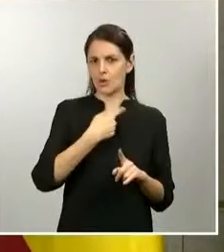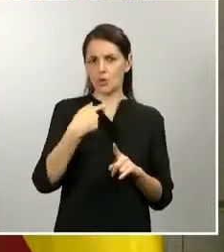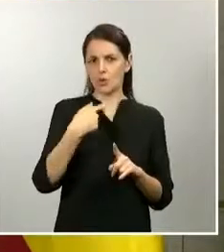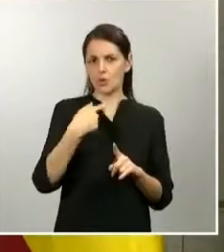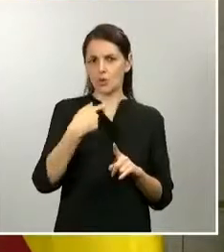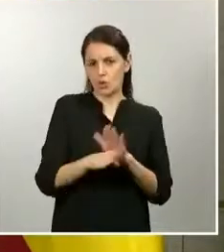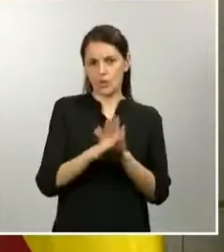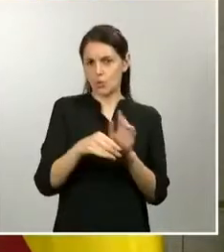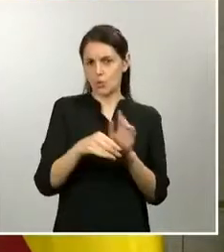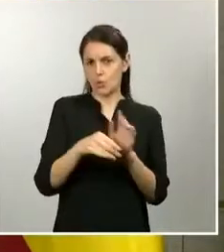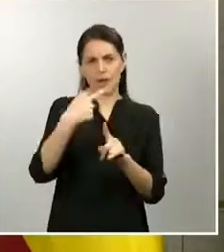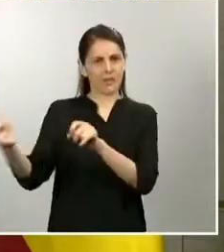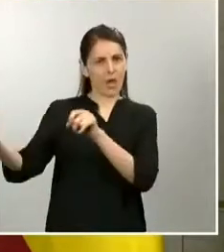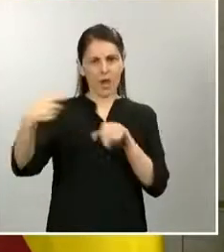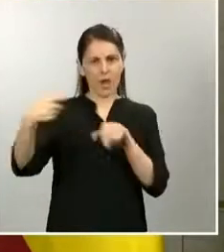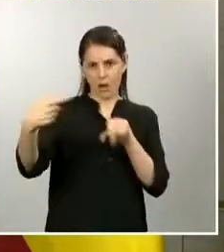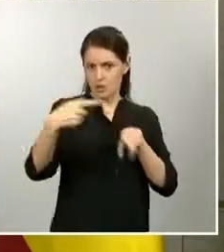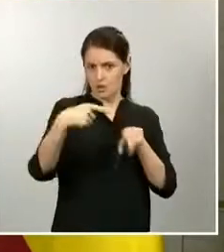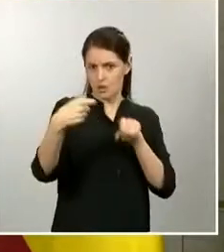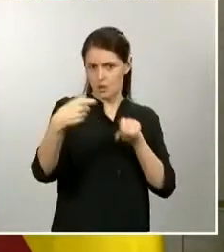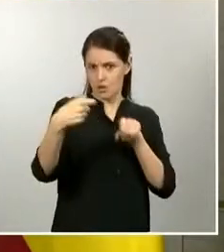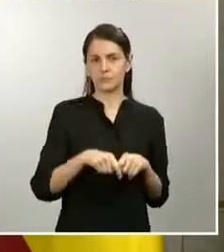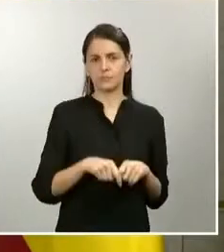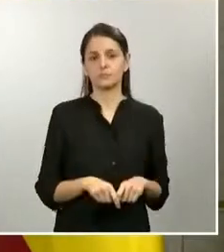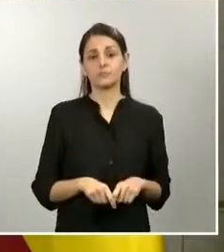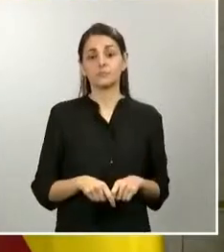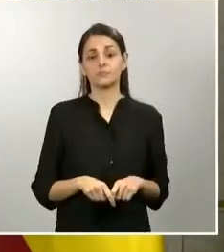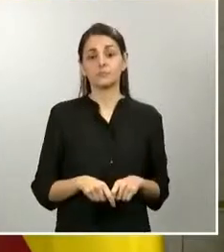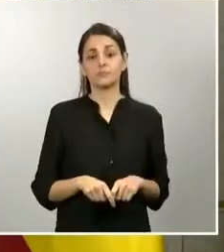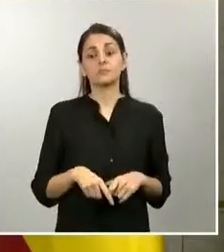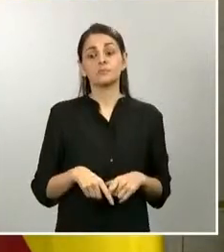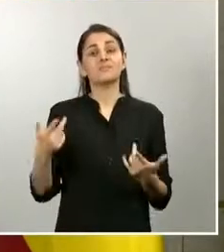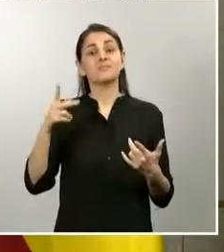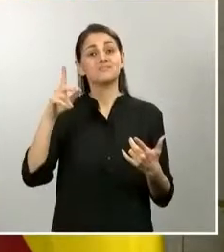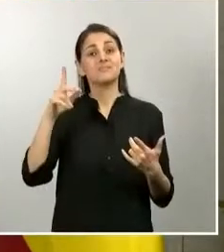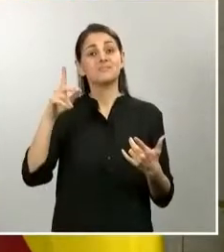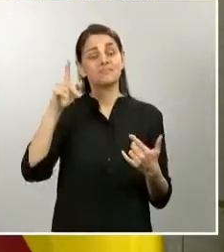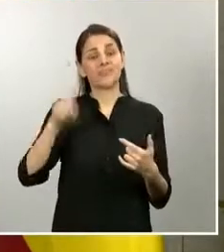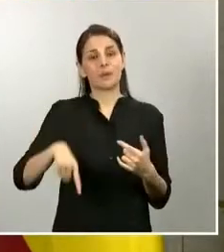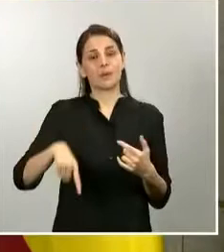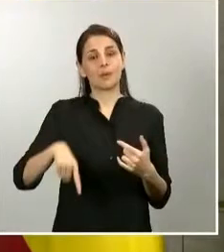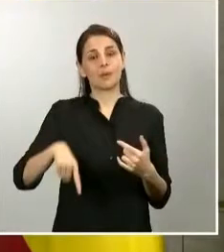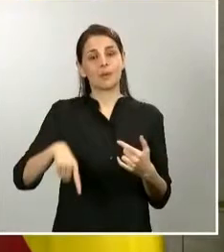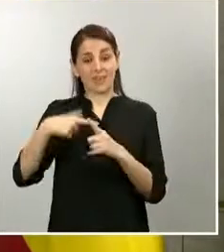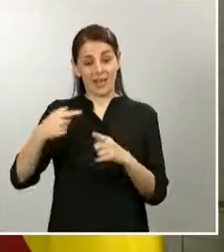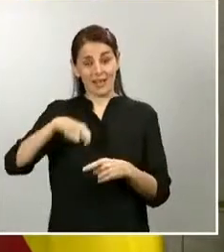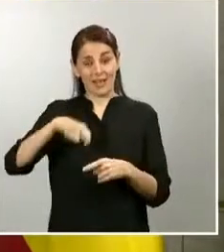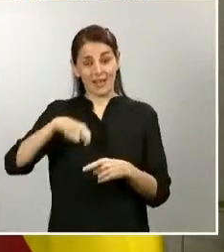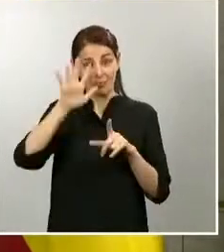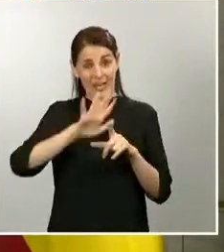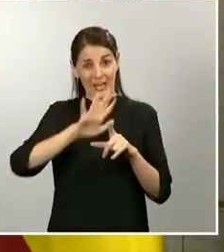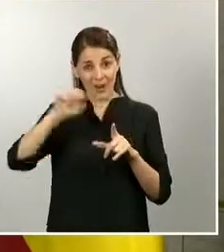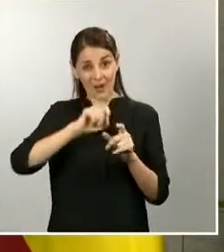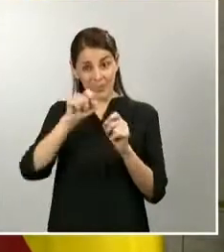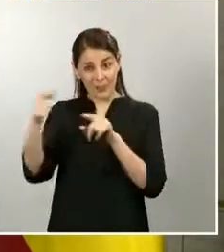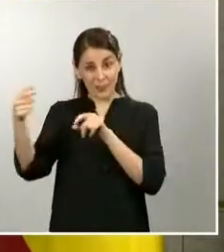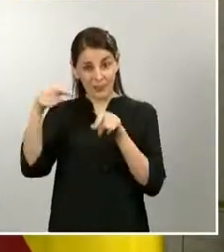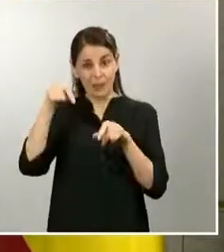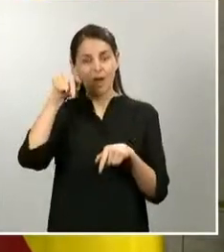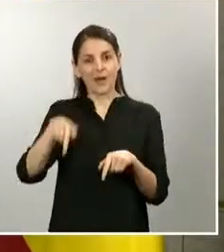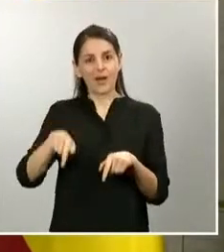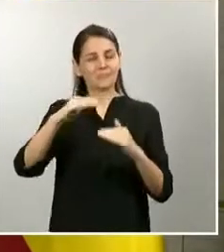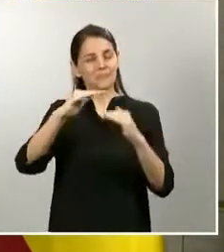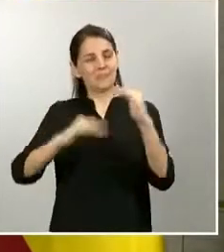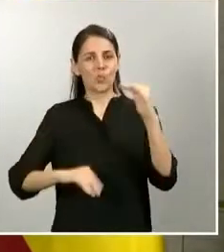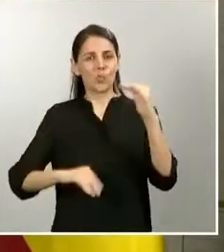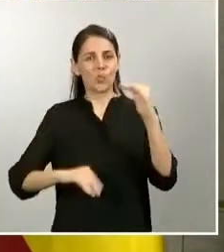En cuanto a la mercancía cargada y transportada en España, la reducción está entre un 15% y un 30%,